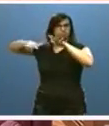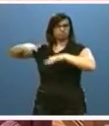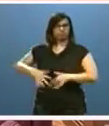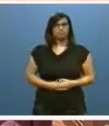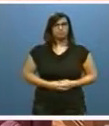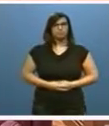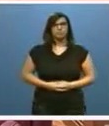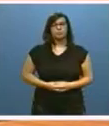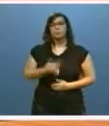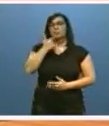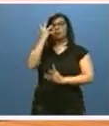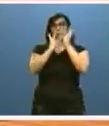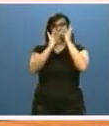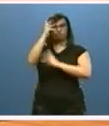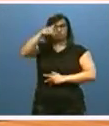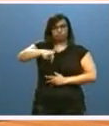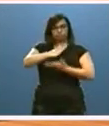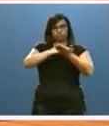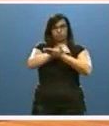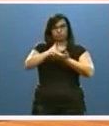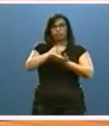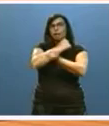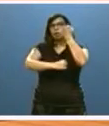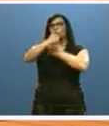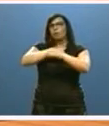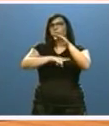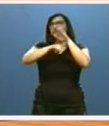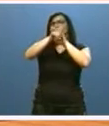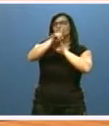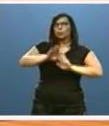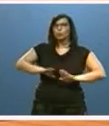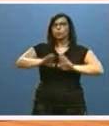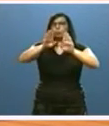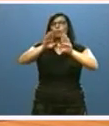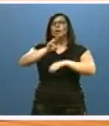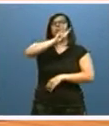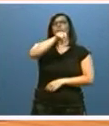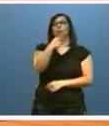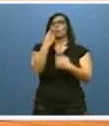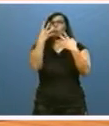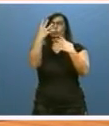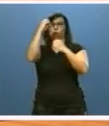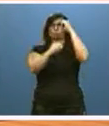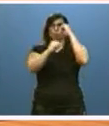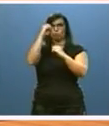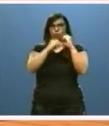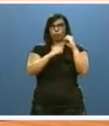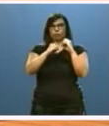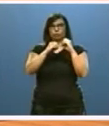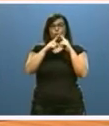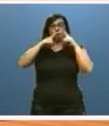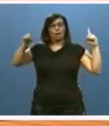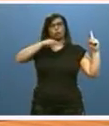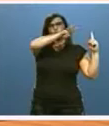Según la contabilidad regional, nuestra economía creció al ritmo del 3,4% en el primer trimestre de